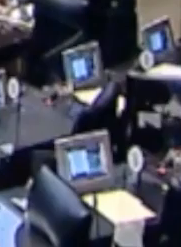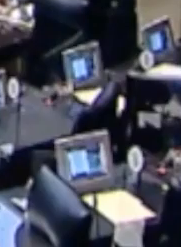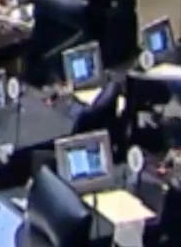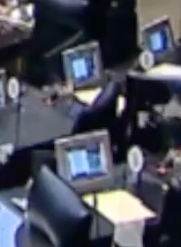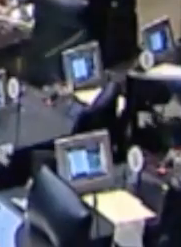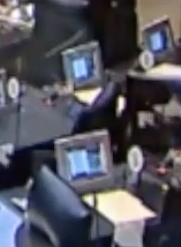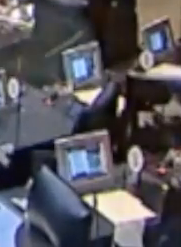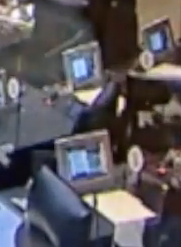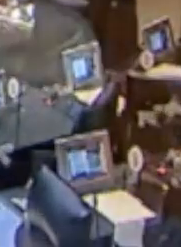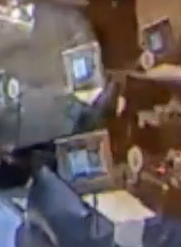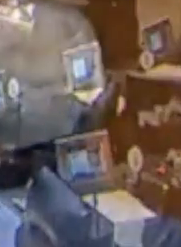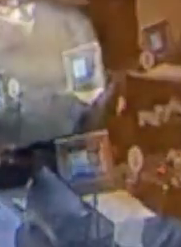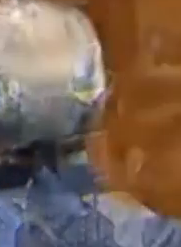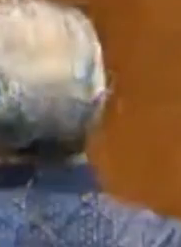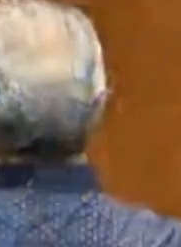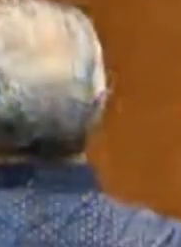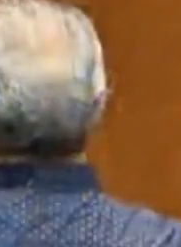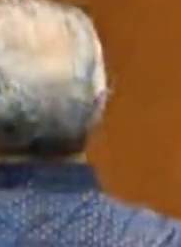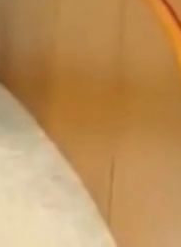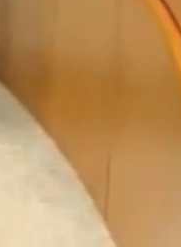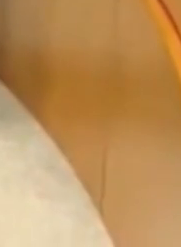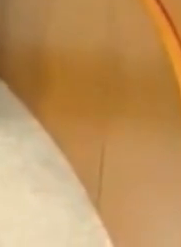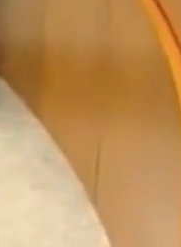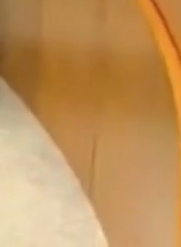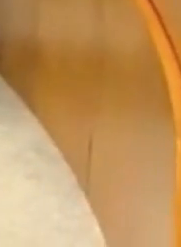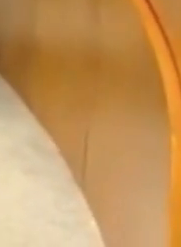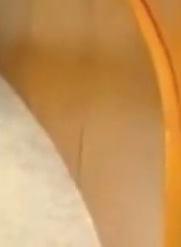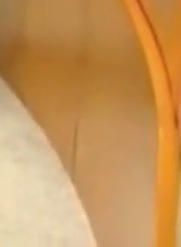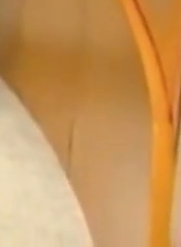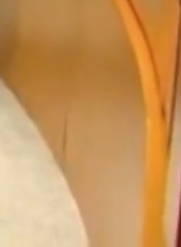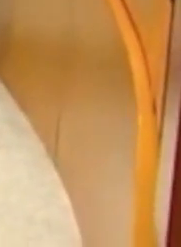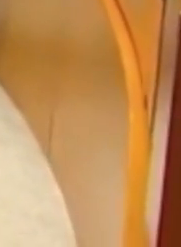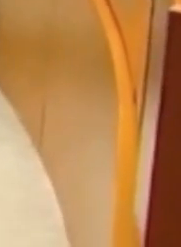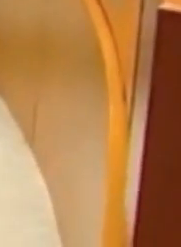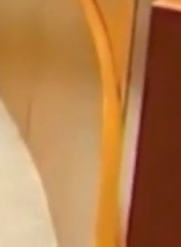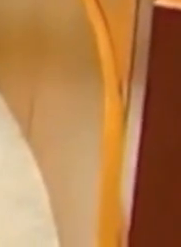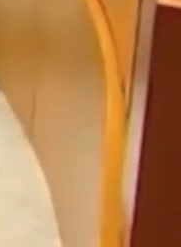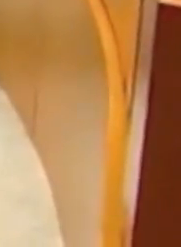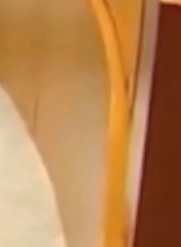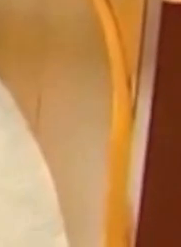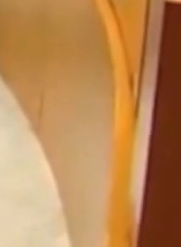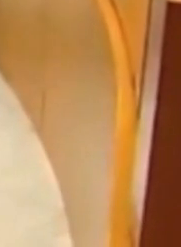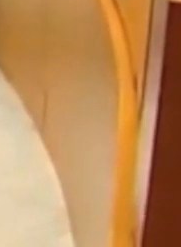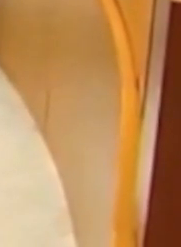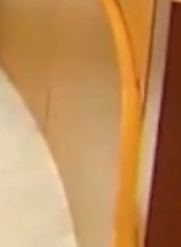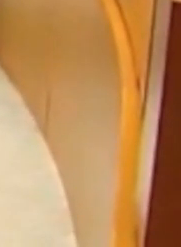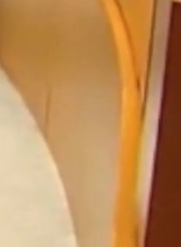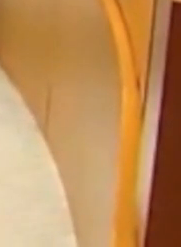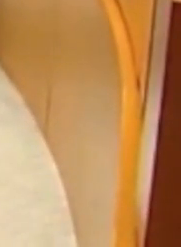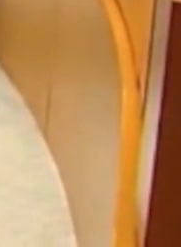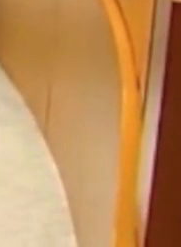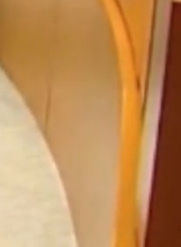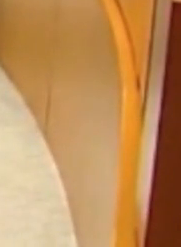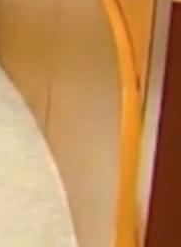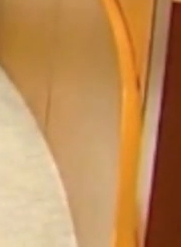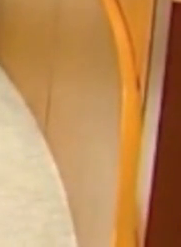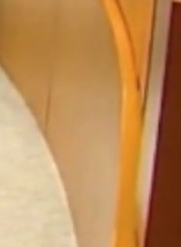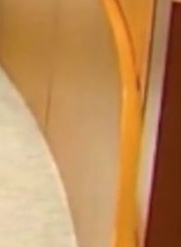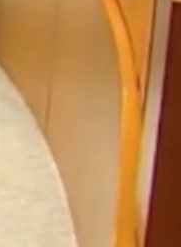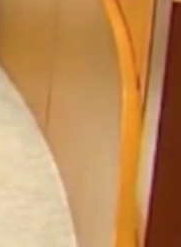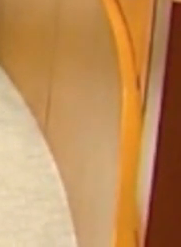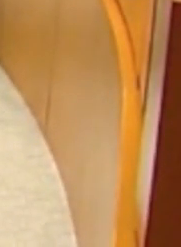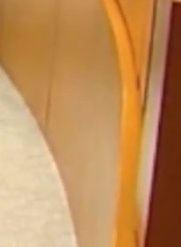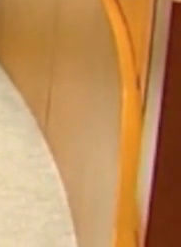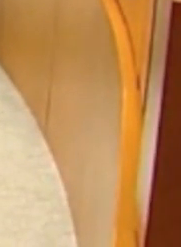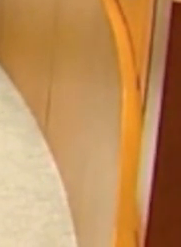los fideicomisos desaparecen. Hay dos que el presidente de la República respetó. Uno de ellos es el